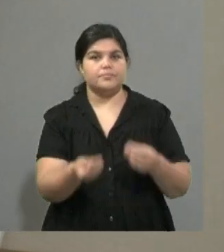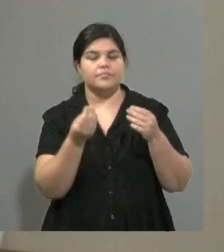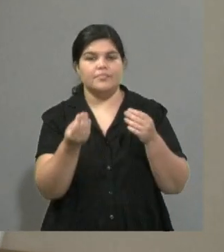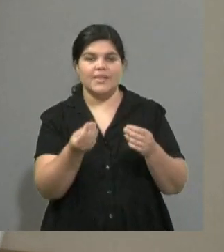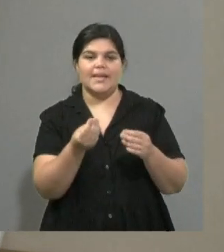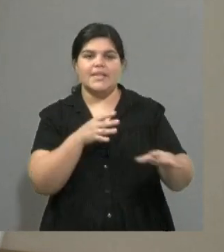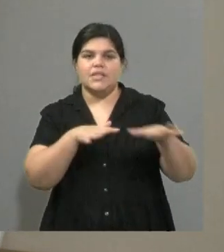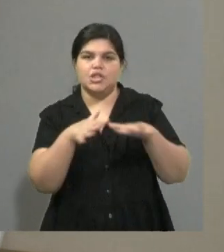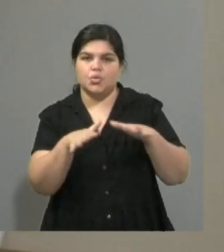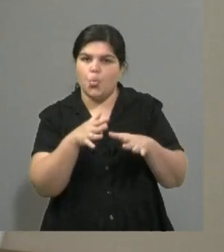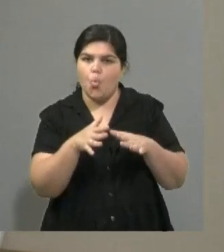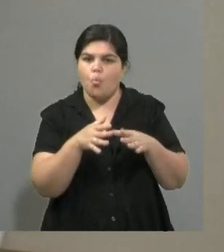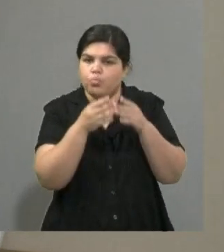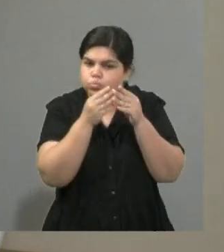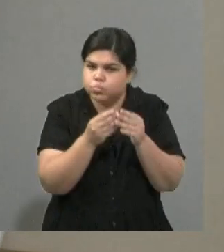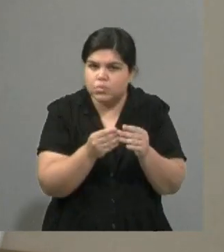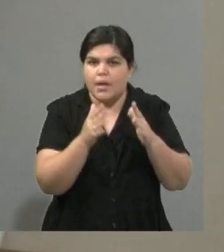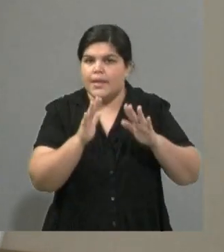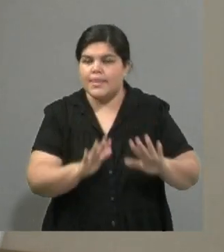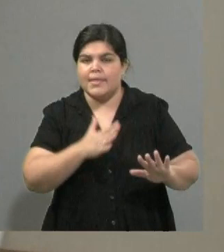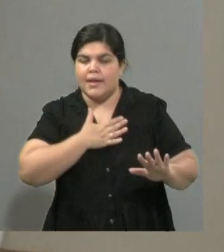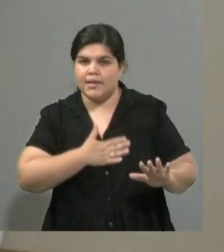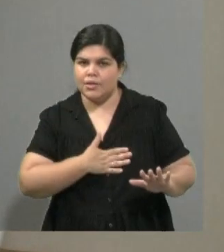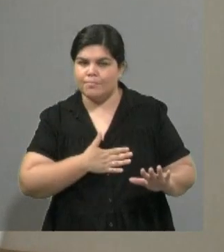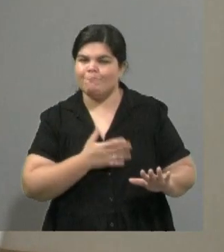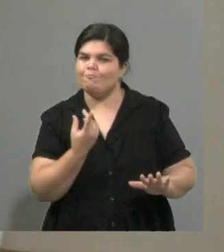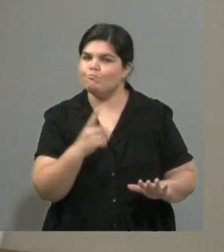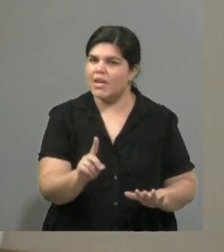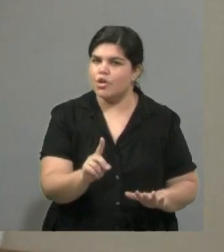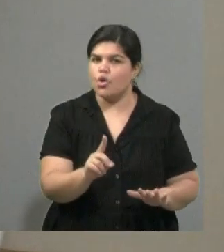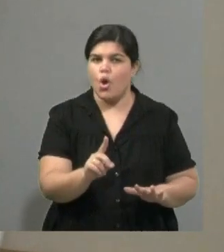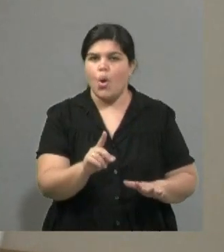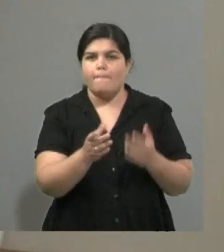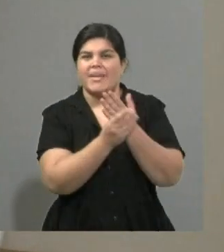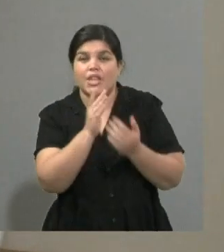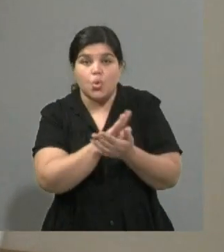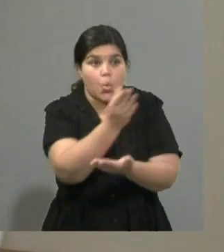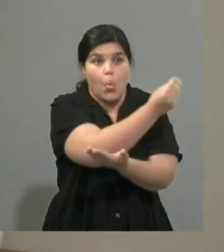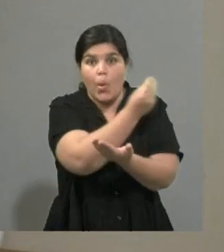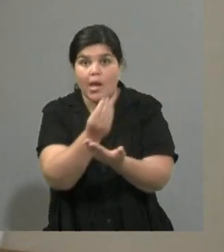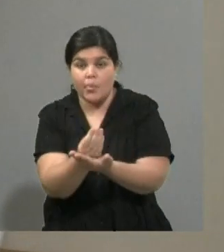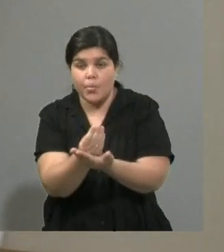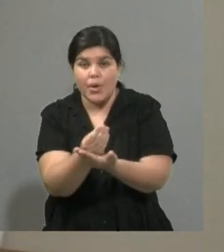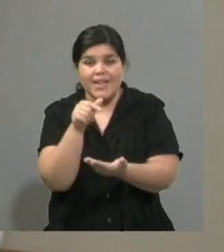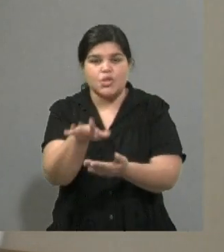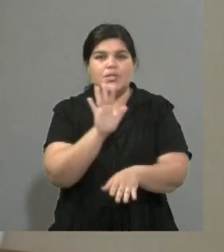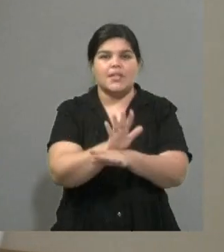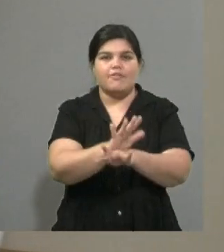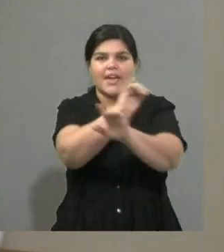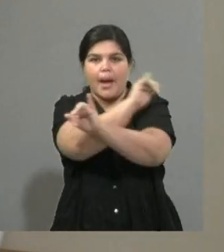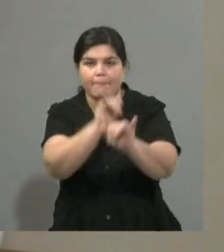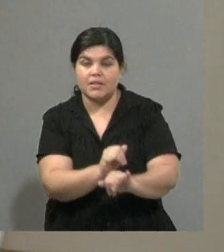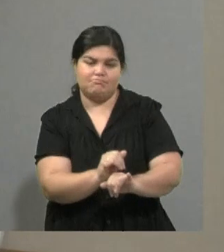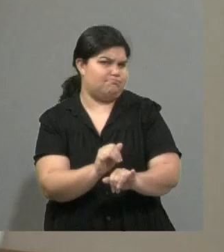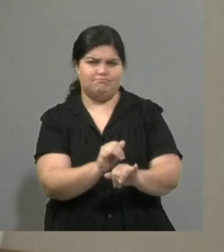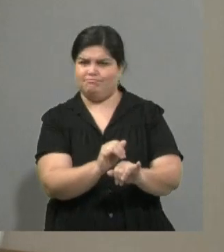situación. El tema es que no hay nada que garantice que realmente se salga de este estancamiento político porque lo venimos viendo desde hace más de 3,